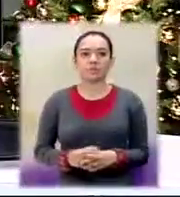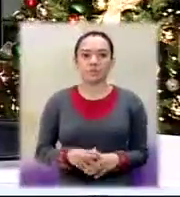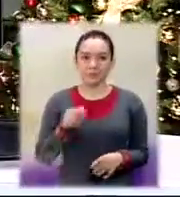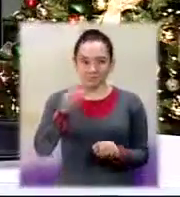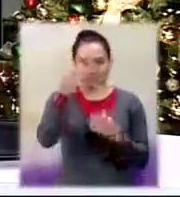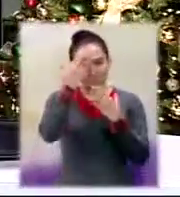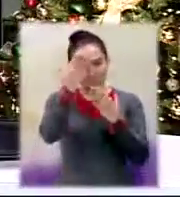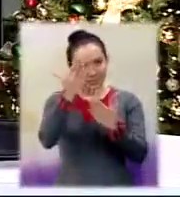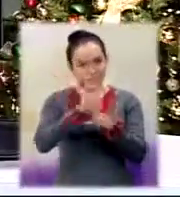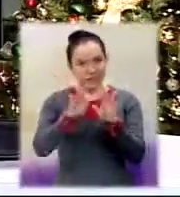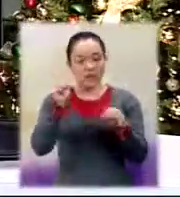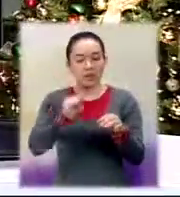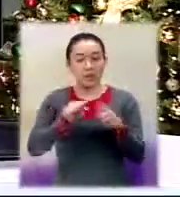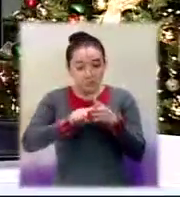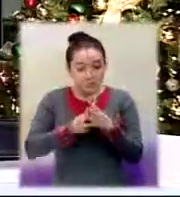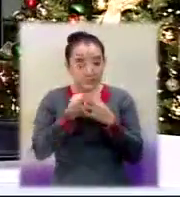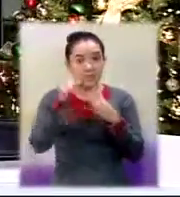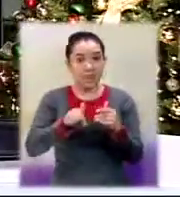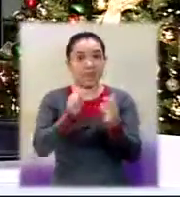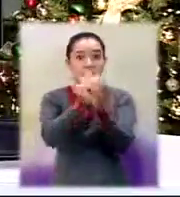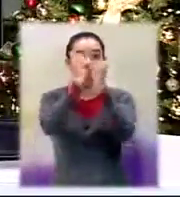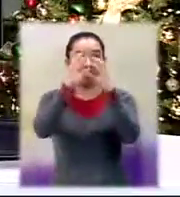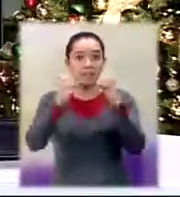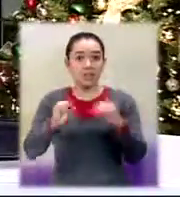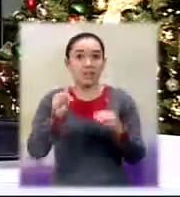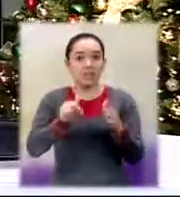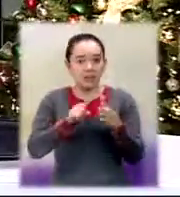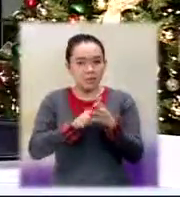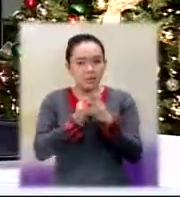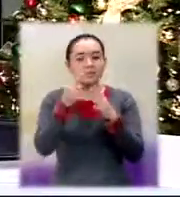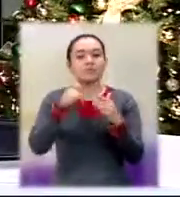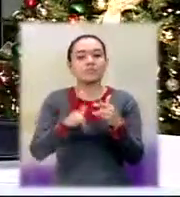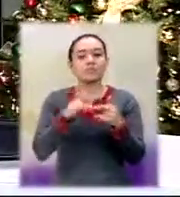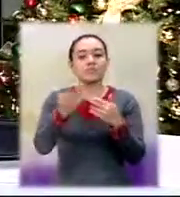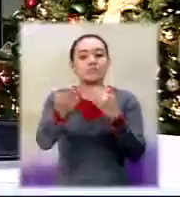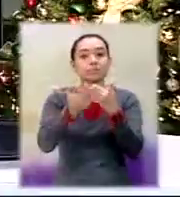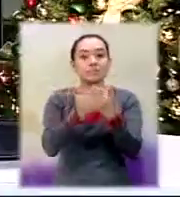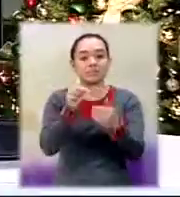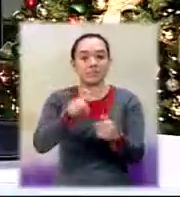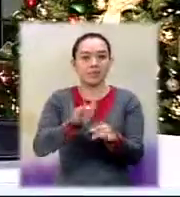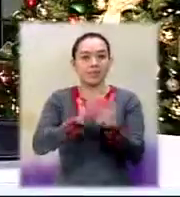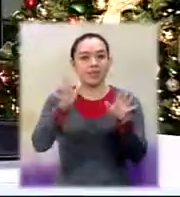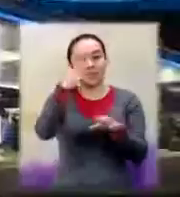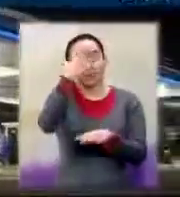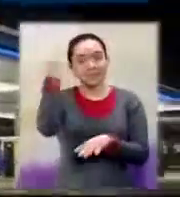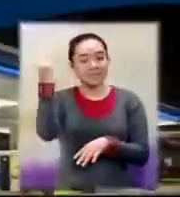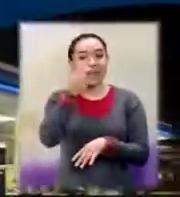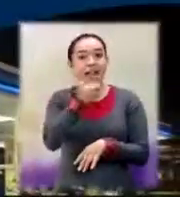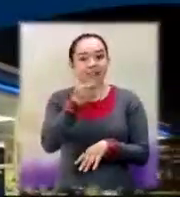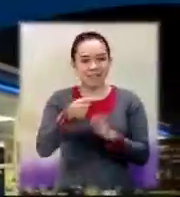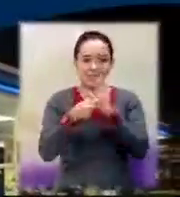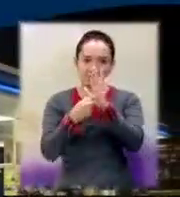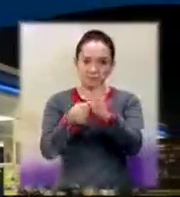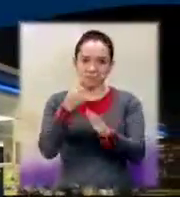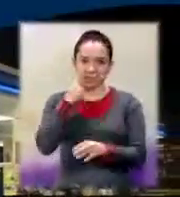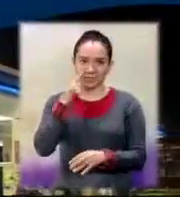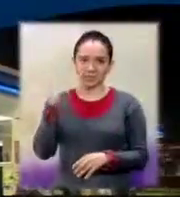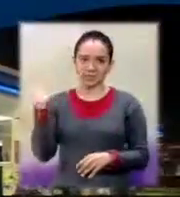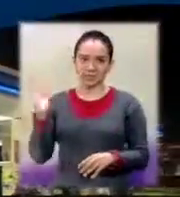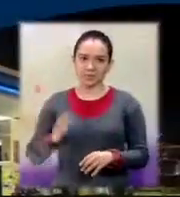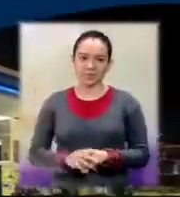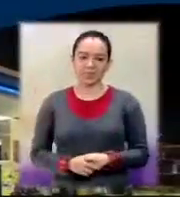Gracias Marisol y se inicia la Navidad y con ellas el primer reporte de esta época de Las Inolvidables. Pacific Oil,